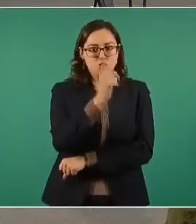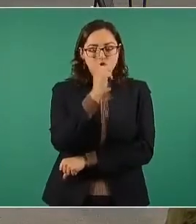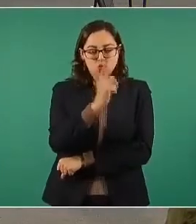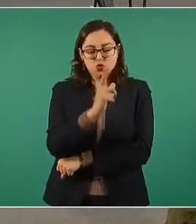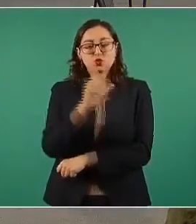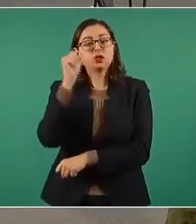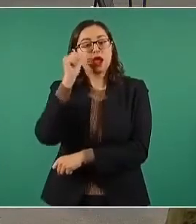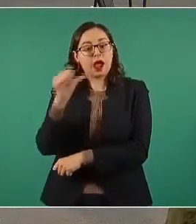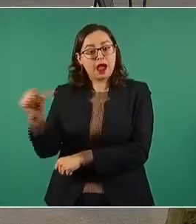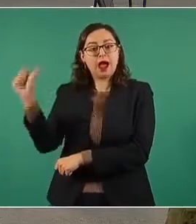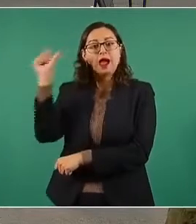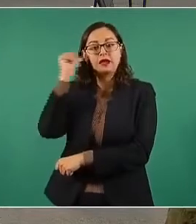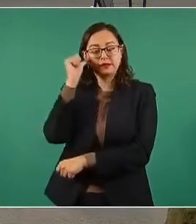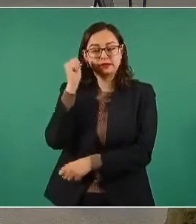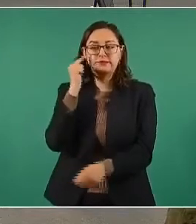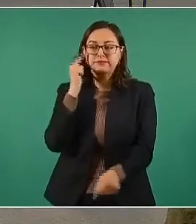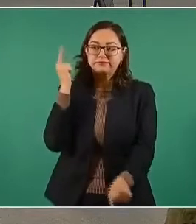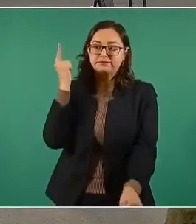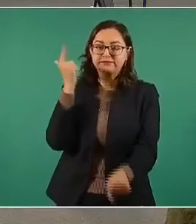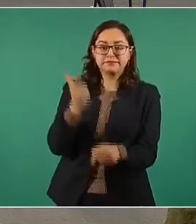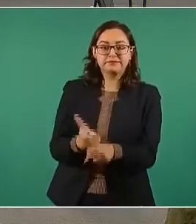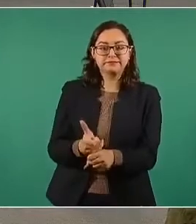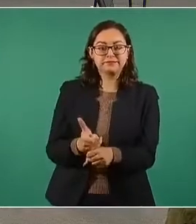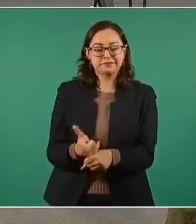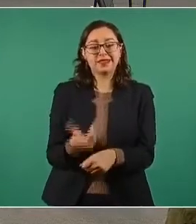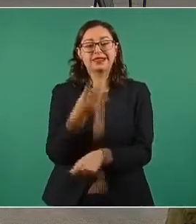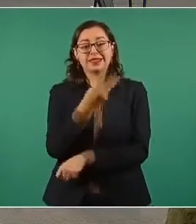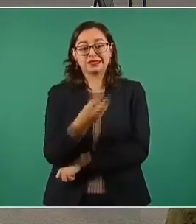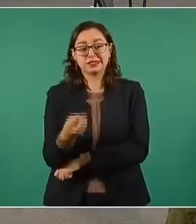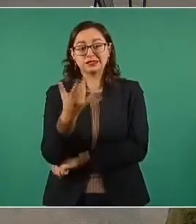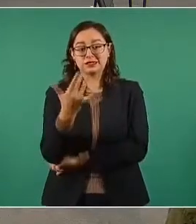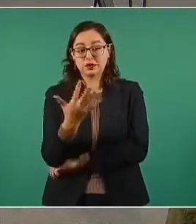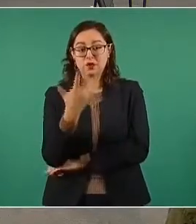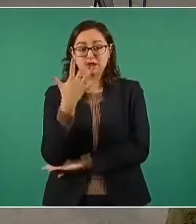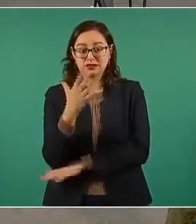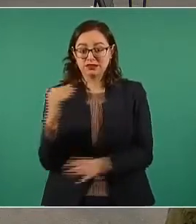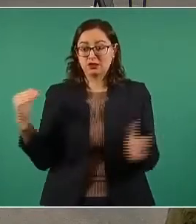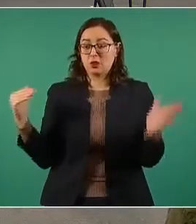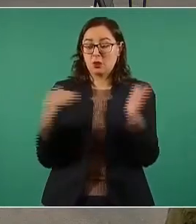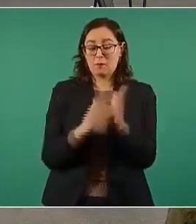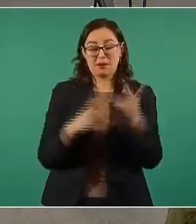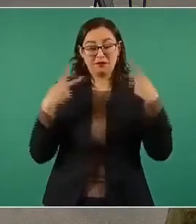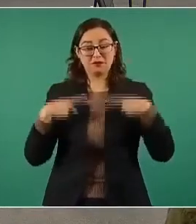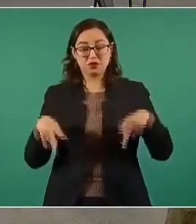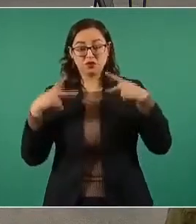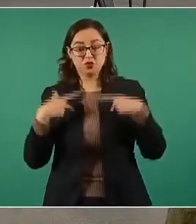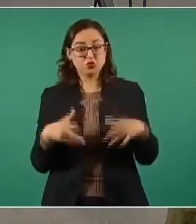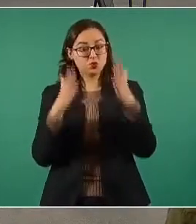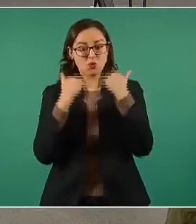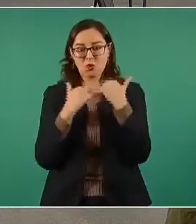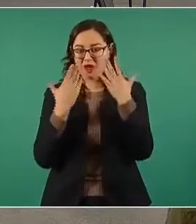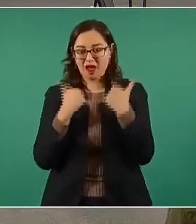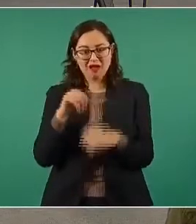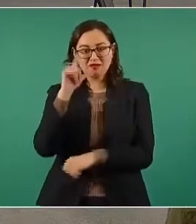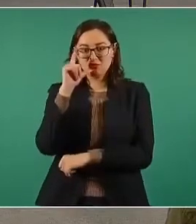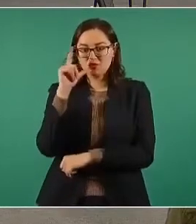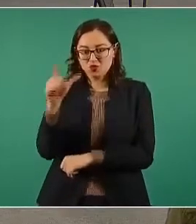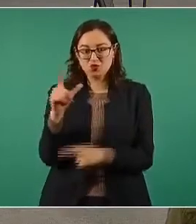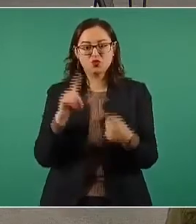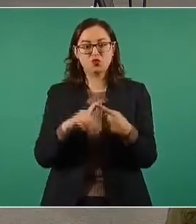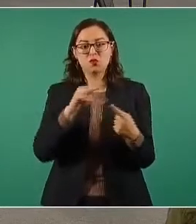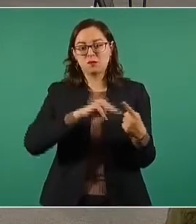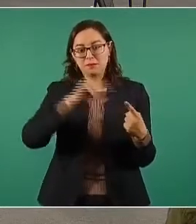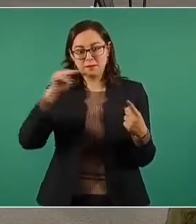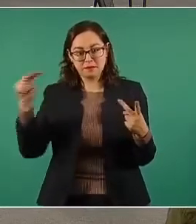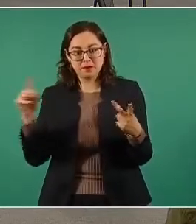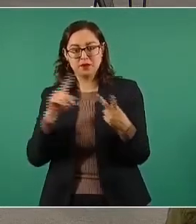el día de ayer una afectación a trescientos cincuenta y cinco mil usuarios en los estados de Michoacán,